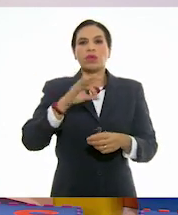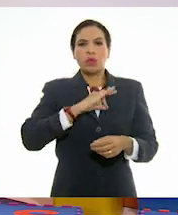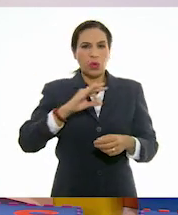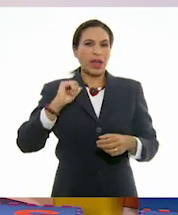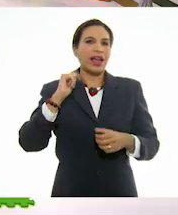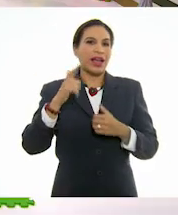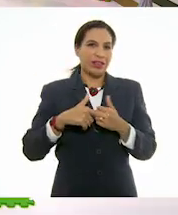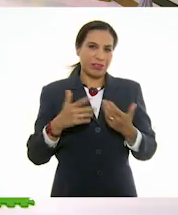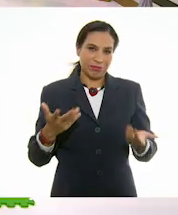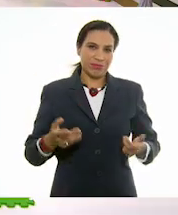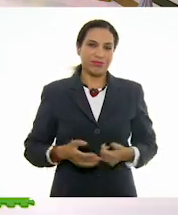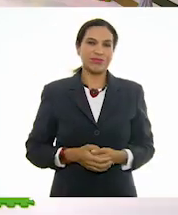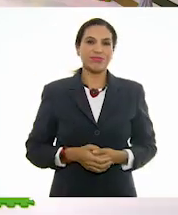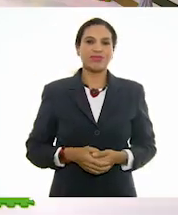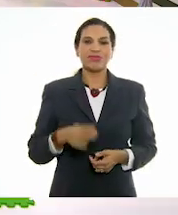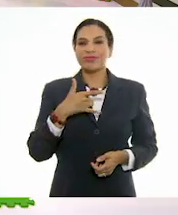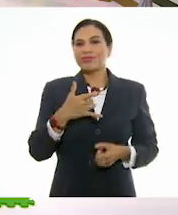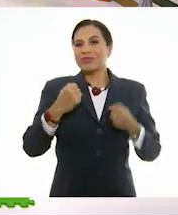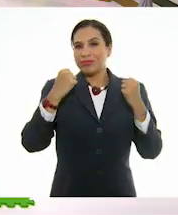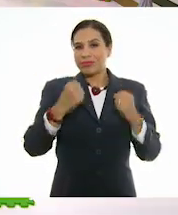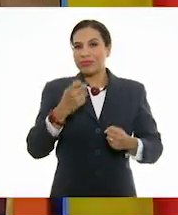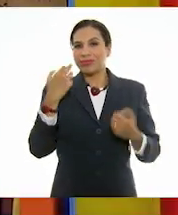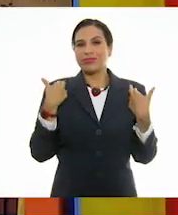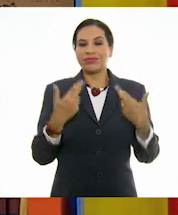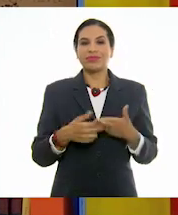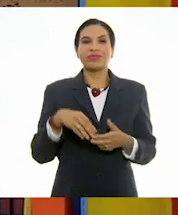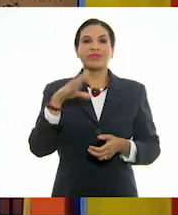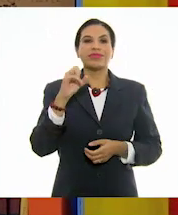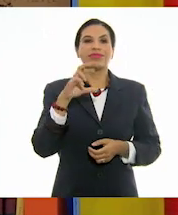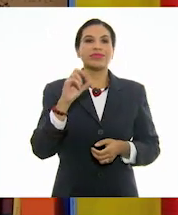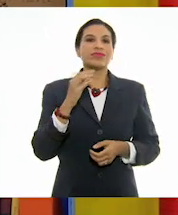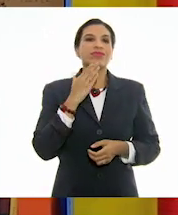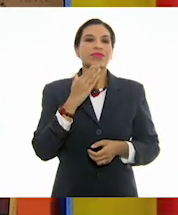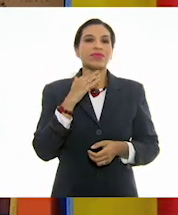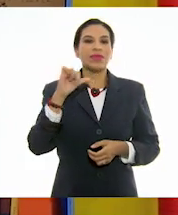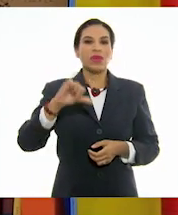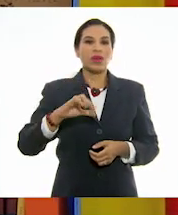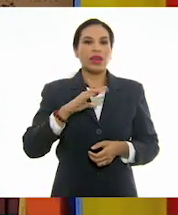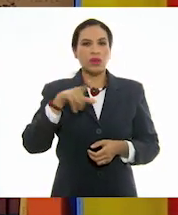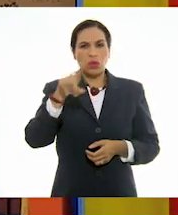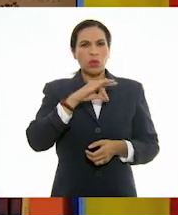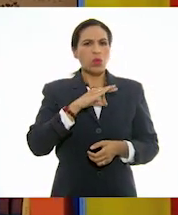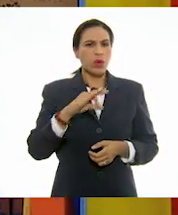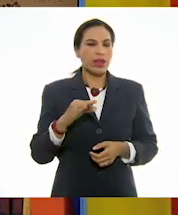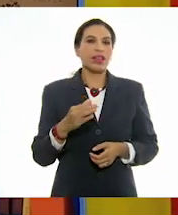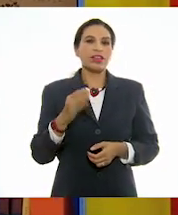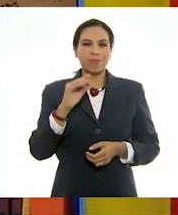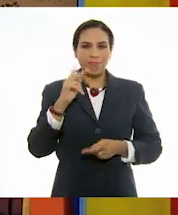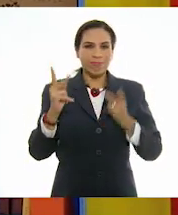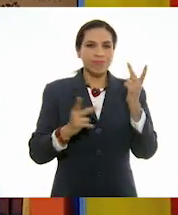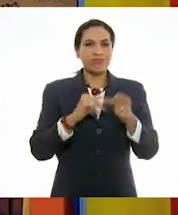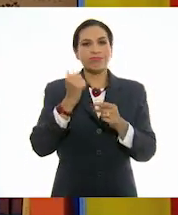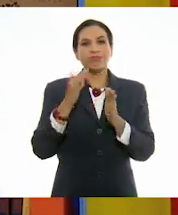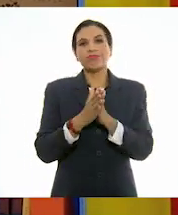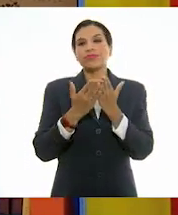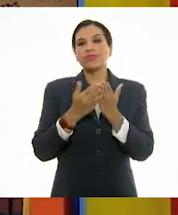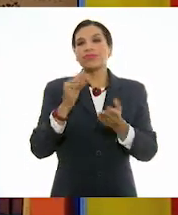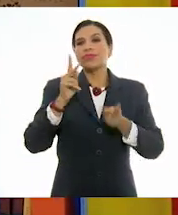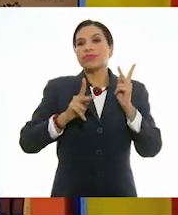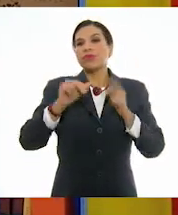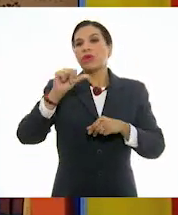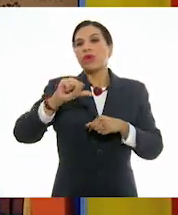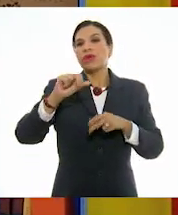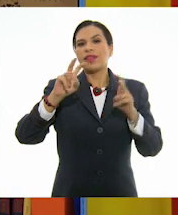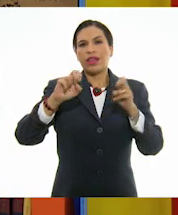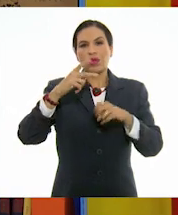posible, Oscar. Así es. Y estoy seguro de ello, maestro César. Muy bien, ahora sí te es posible. Consulta otros libros y comenta el